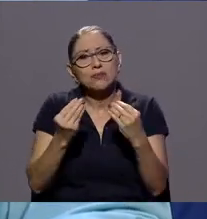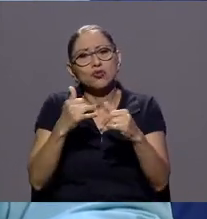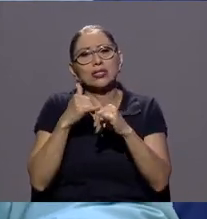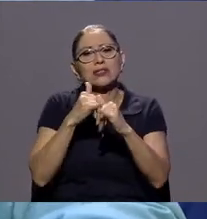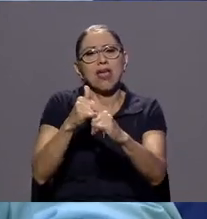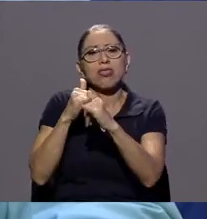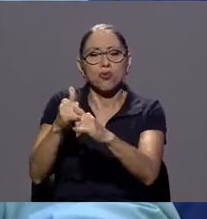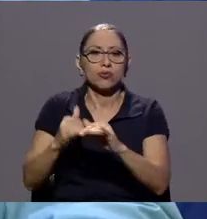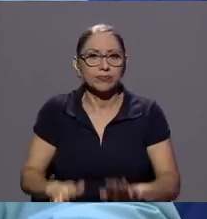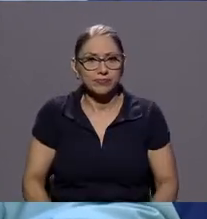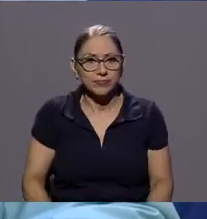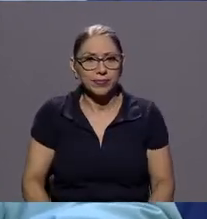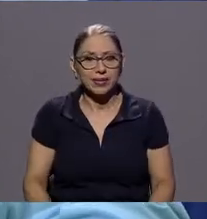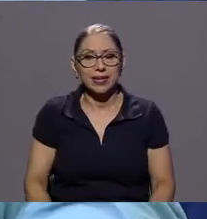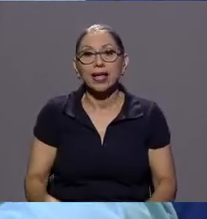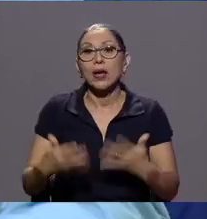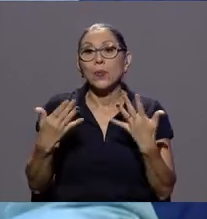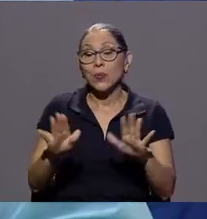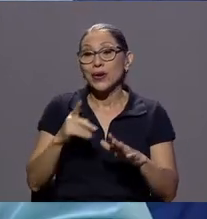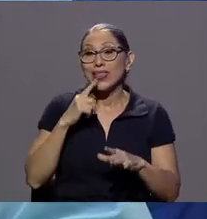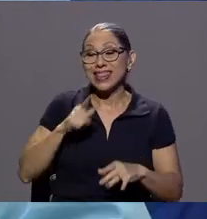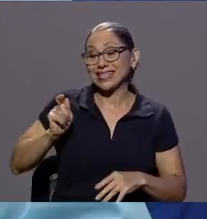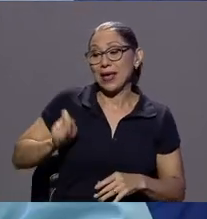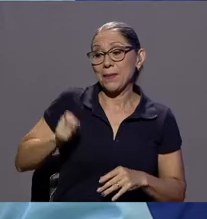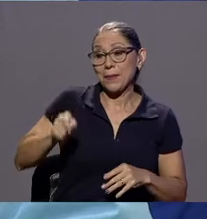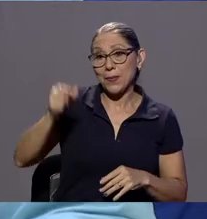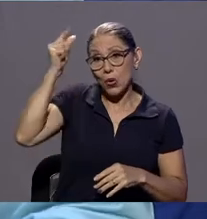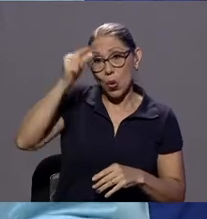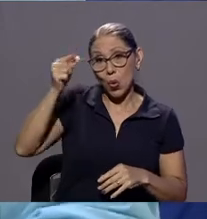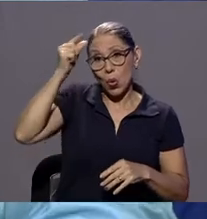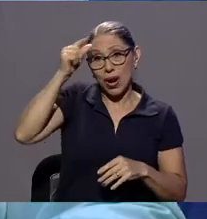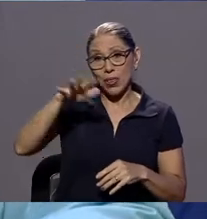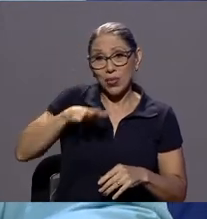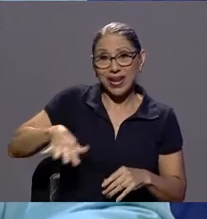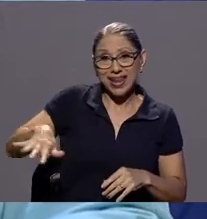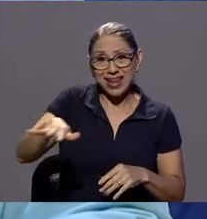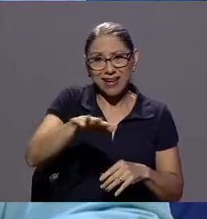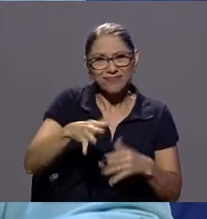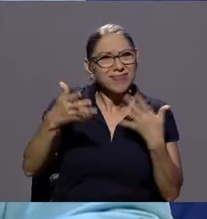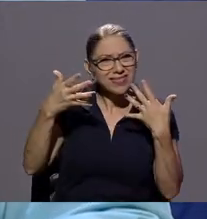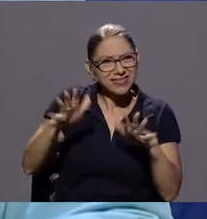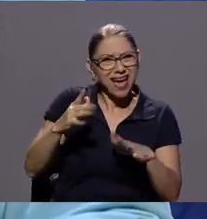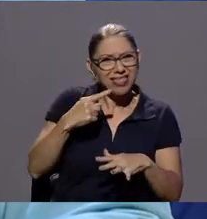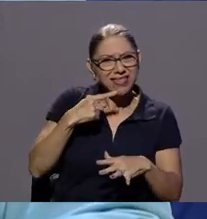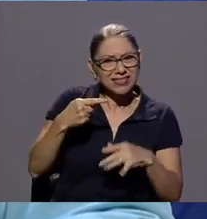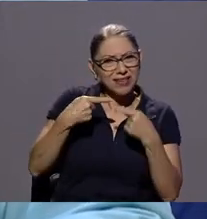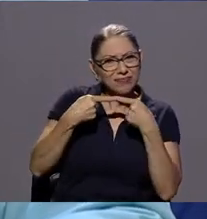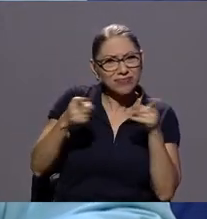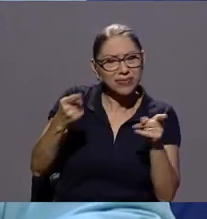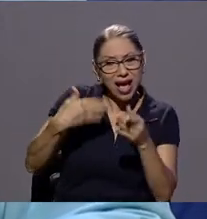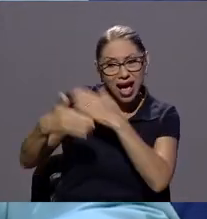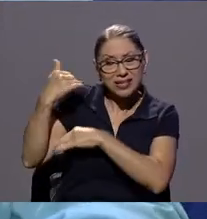de denuncia resulta que según la procuraduría general de la república en un dictamen emitido ya hace varios años